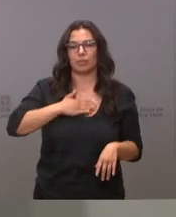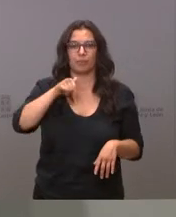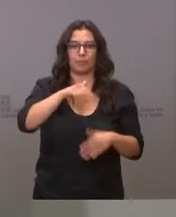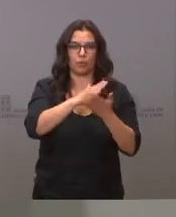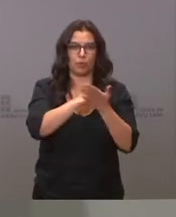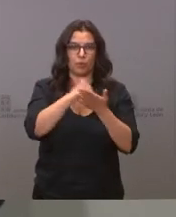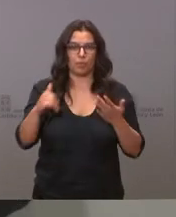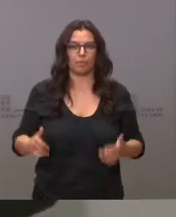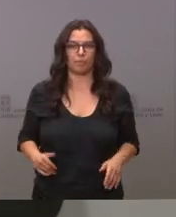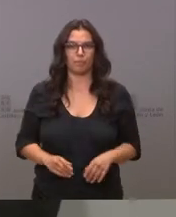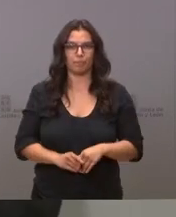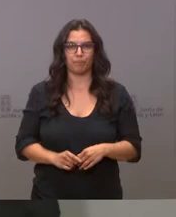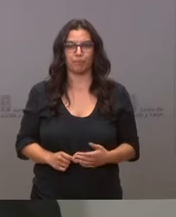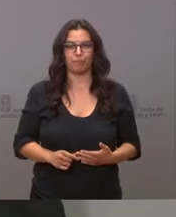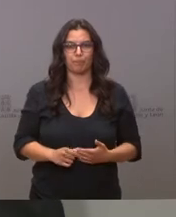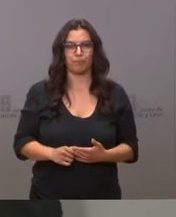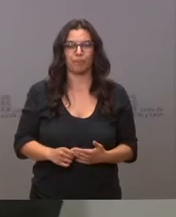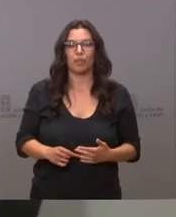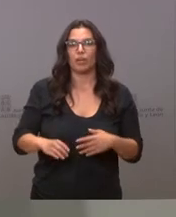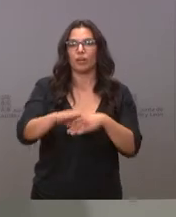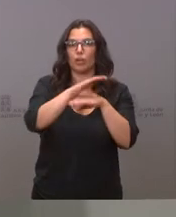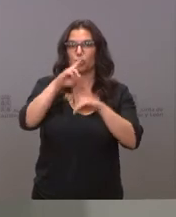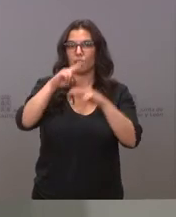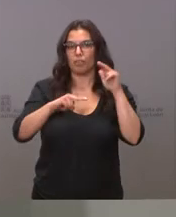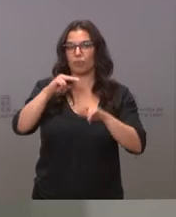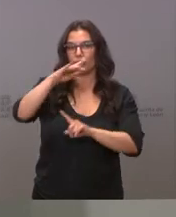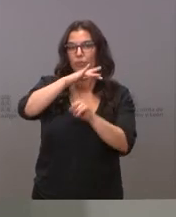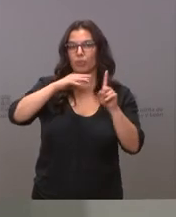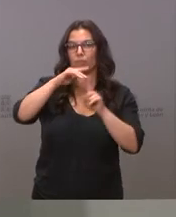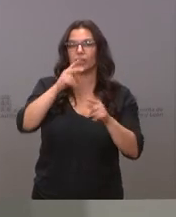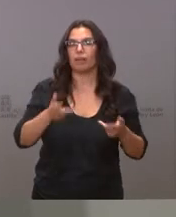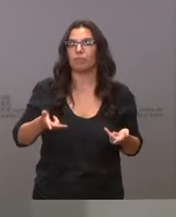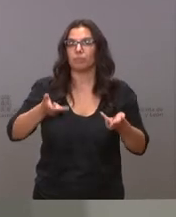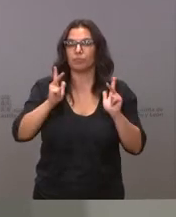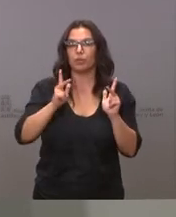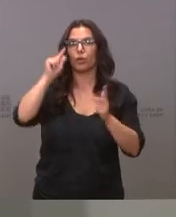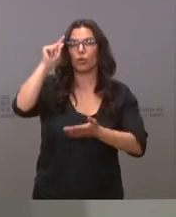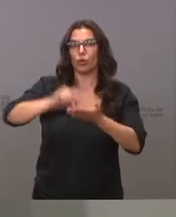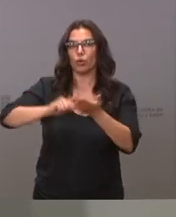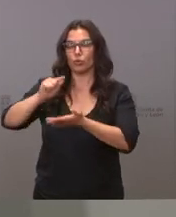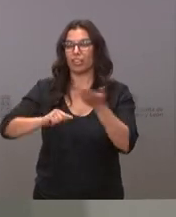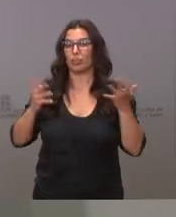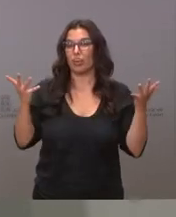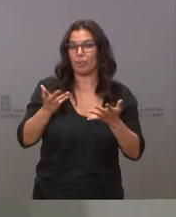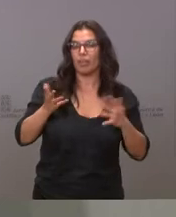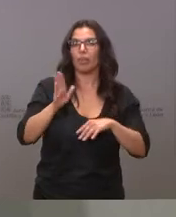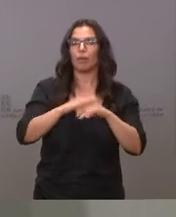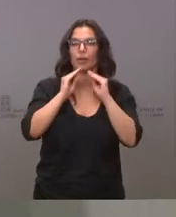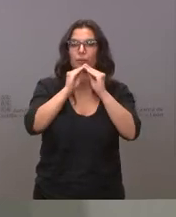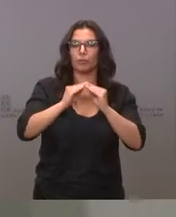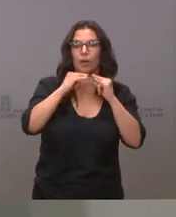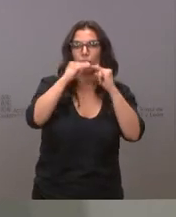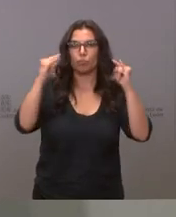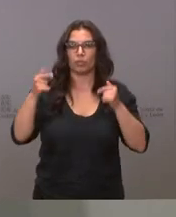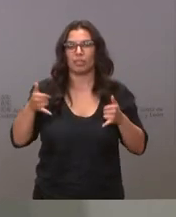comunidad autónoma. La Consejería de Fomento y Medio Ambiente autoriza la contratación de emergencia para reparar el puente sobre el